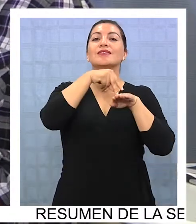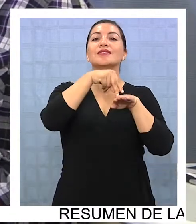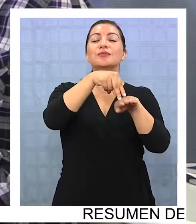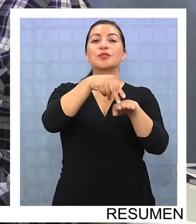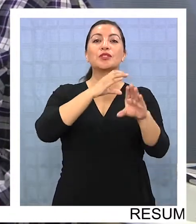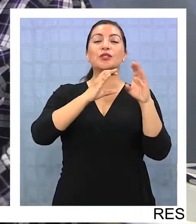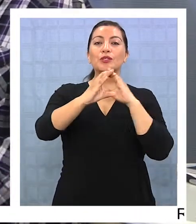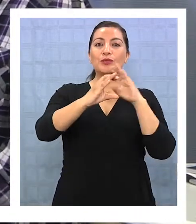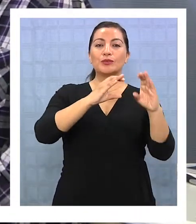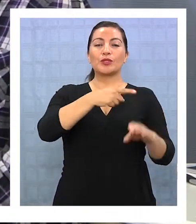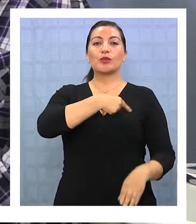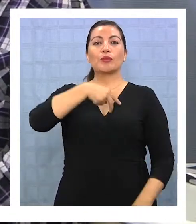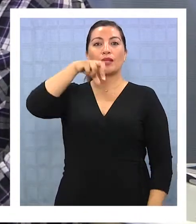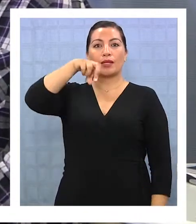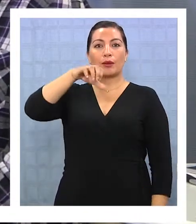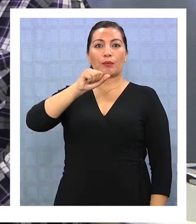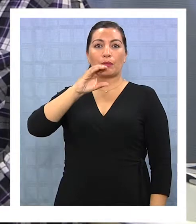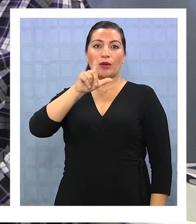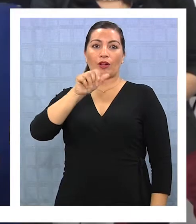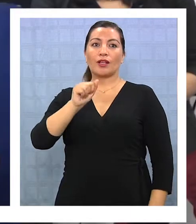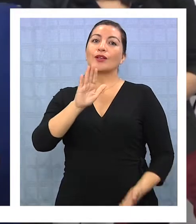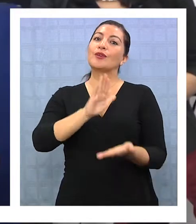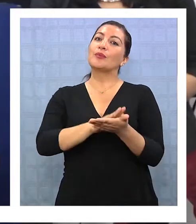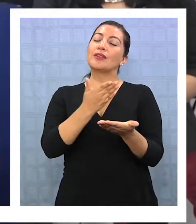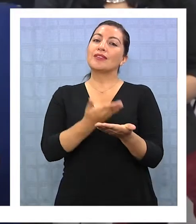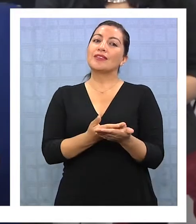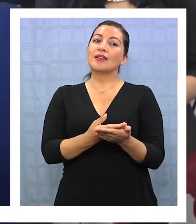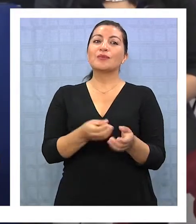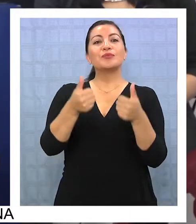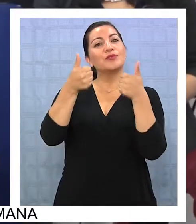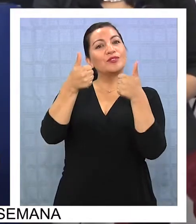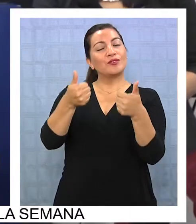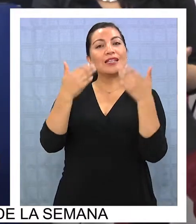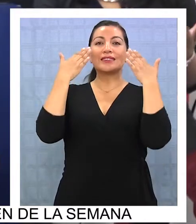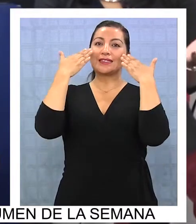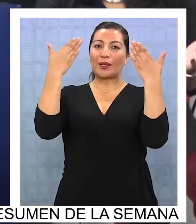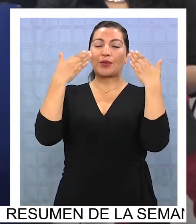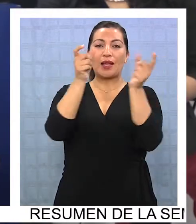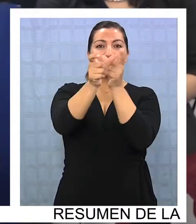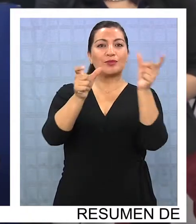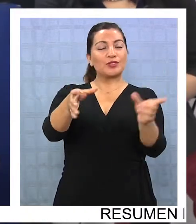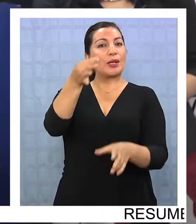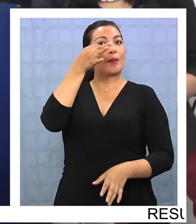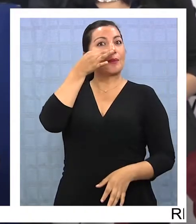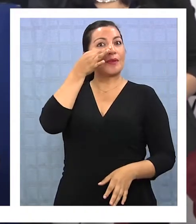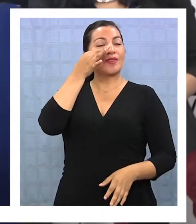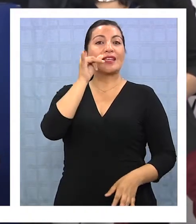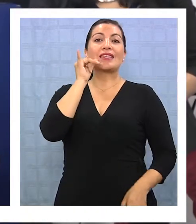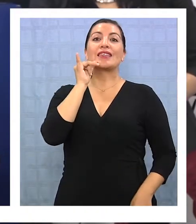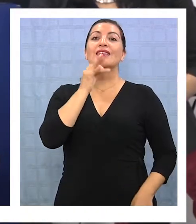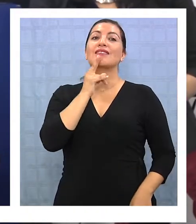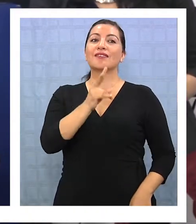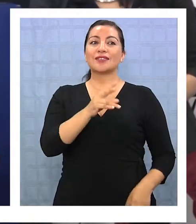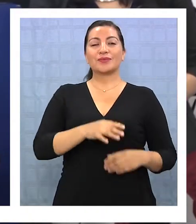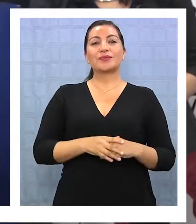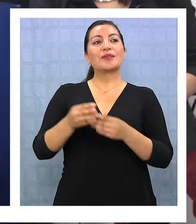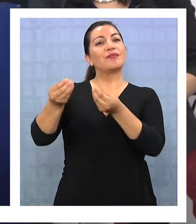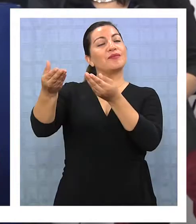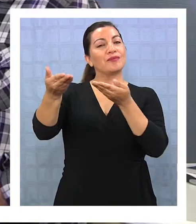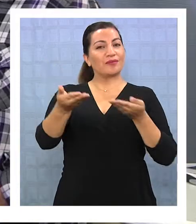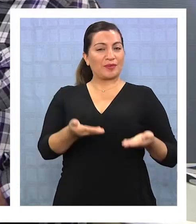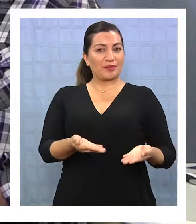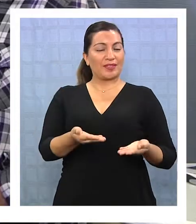Transportes y Telecomunicaciones, Paola Tapia. ¿Cómo está, Ministra? Hola, Karim. Muy bien. Saludar a todos los que nos están viendo a través de Quique Televisión.